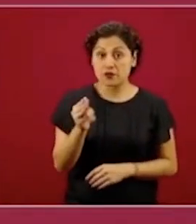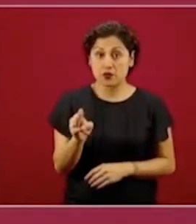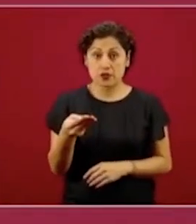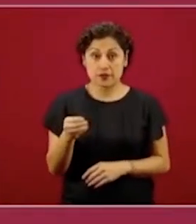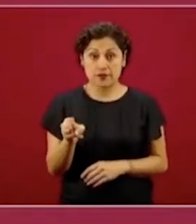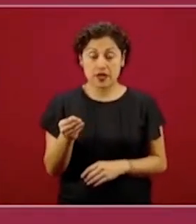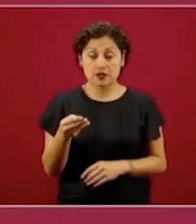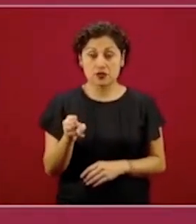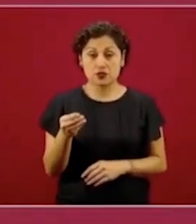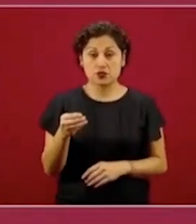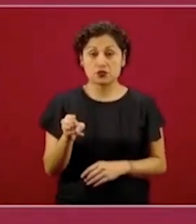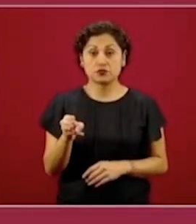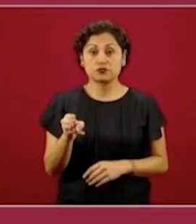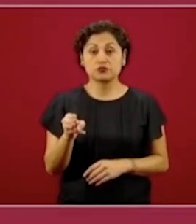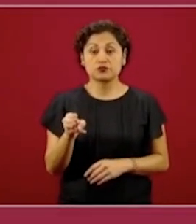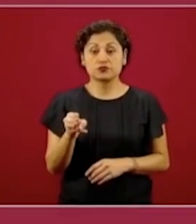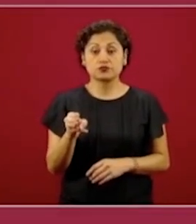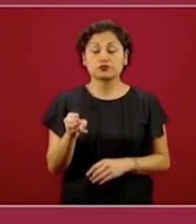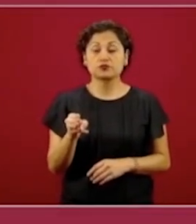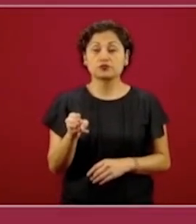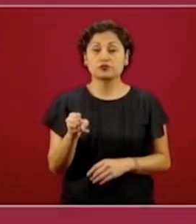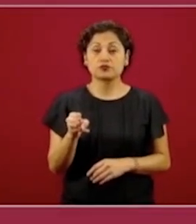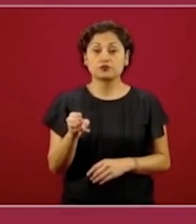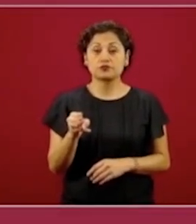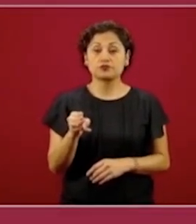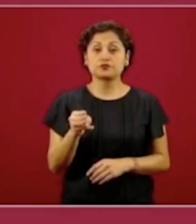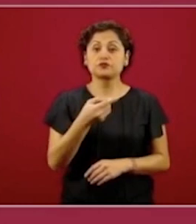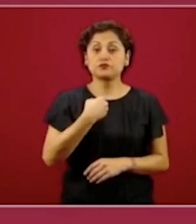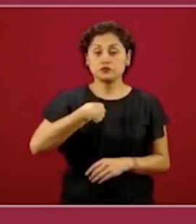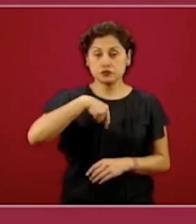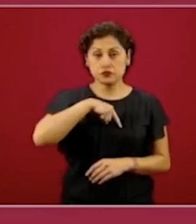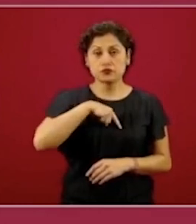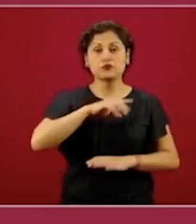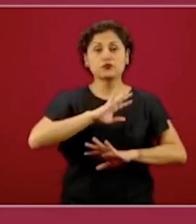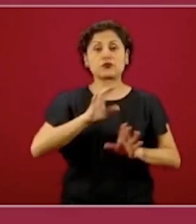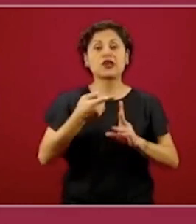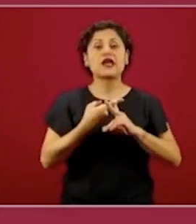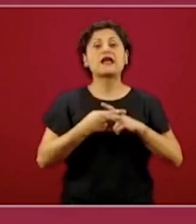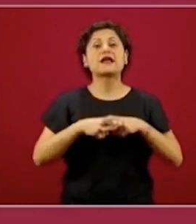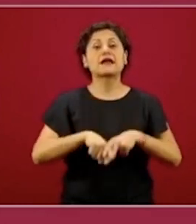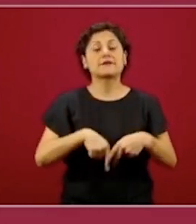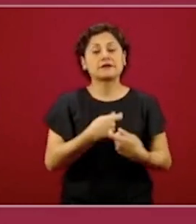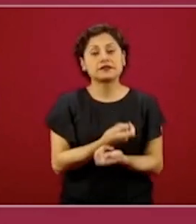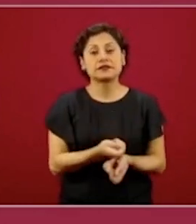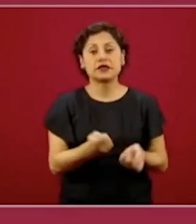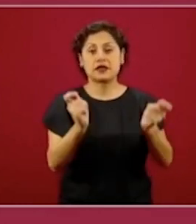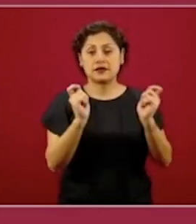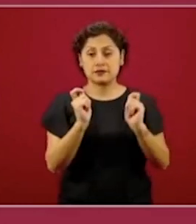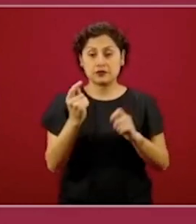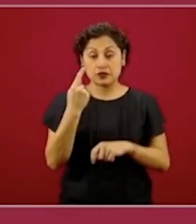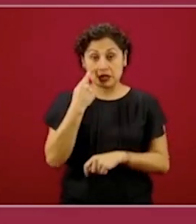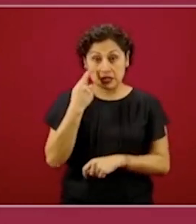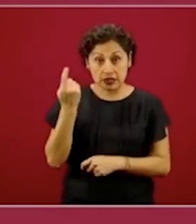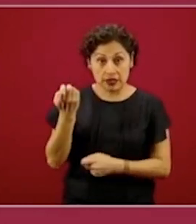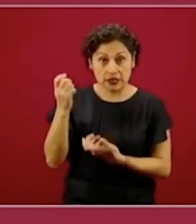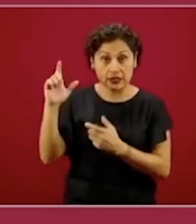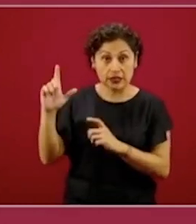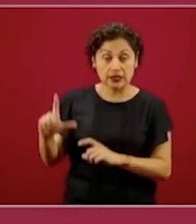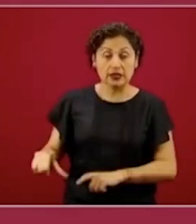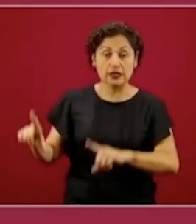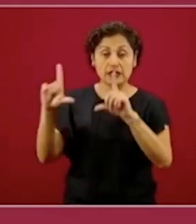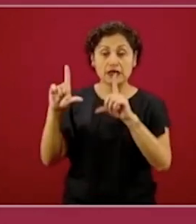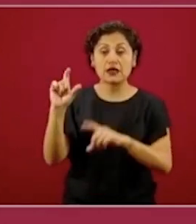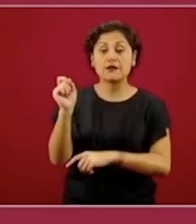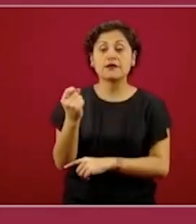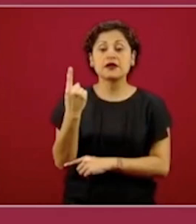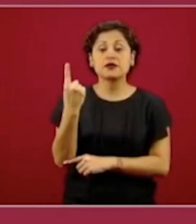hicimos una dispersión, este es el dato del 21 de mayo, trabajamos